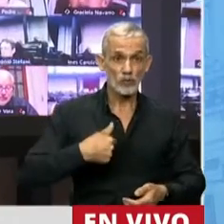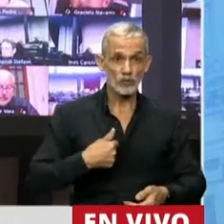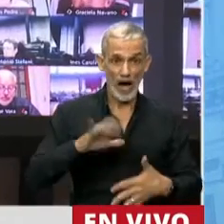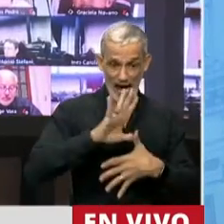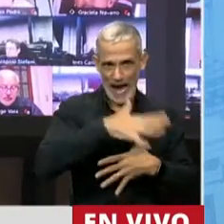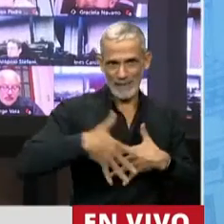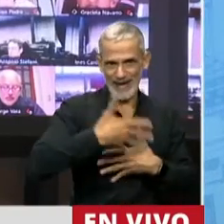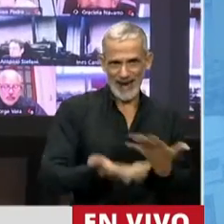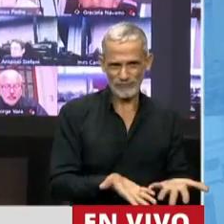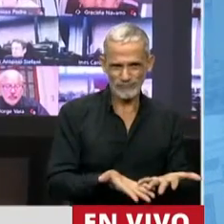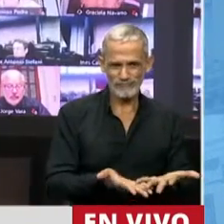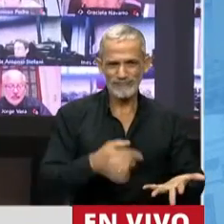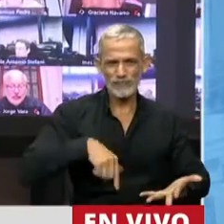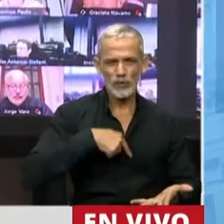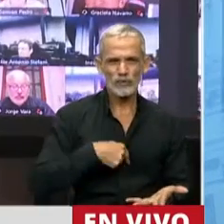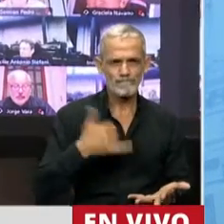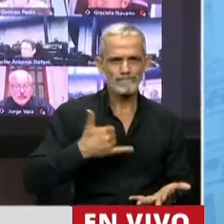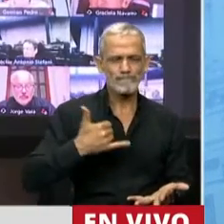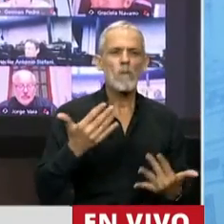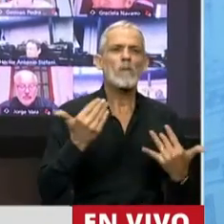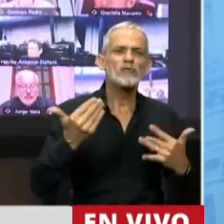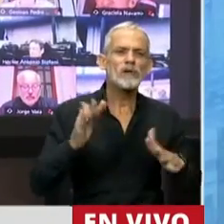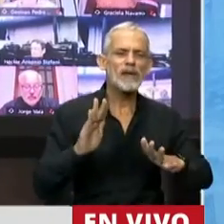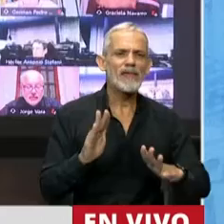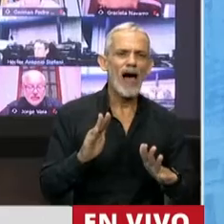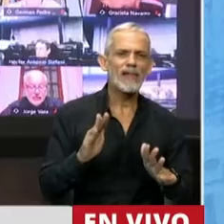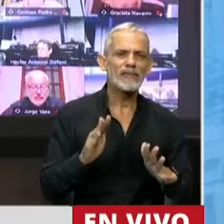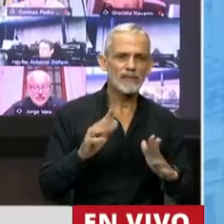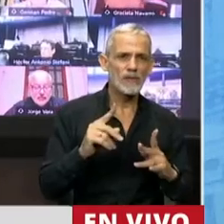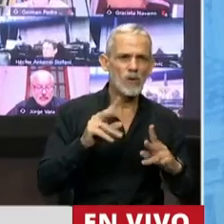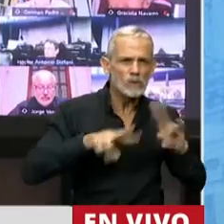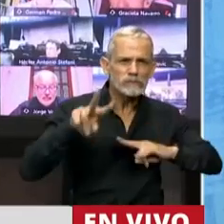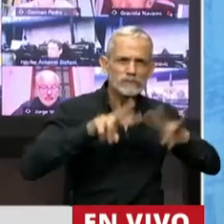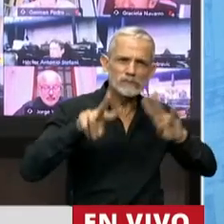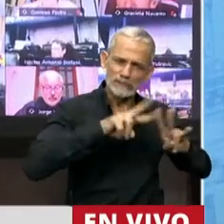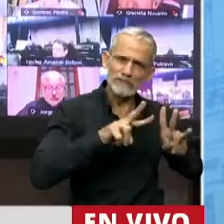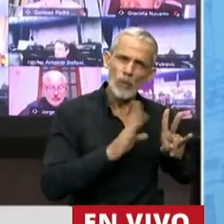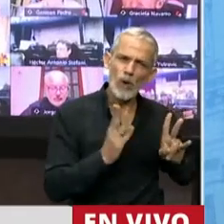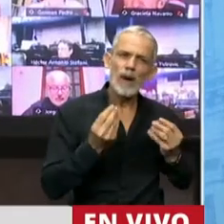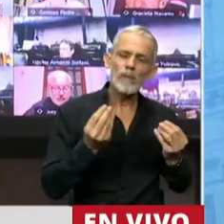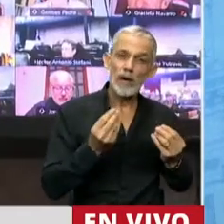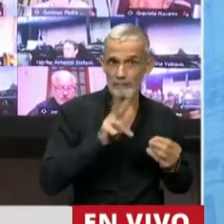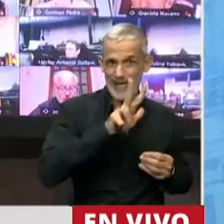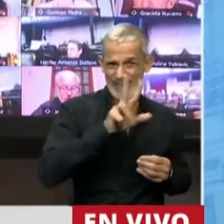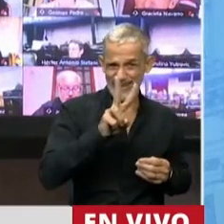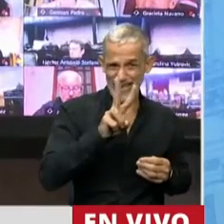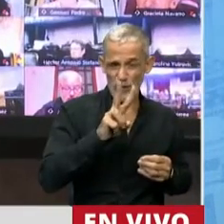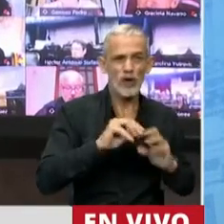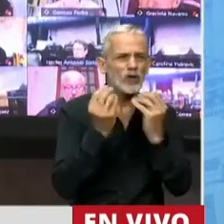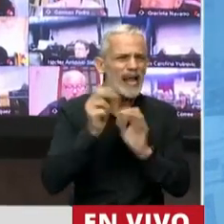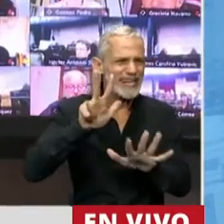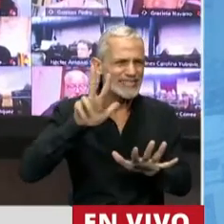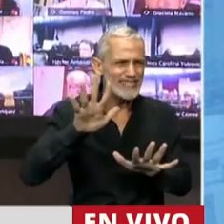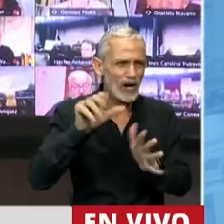americanos, de alguna manera, tuvimos la posibilidad de brindar esa búsqueda, porque 32 de los 35